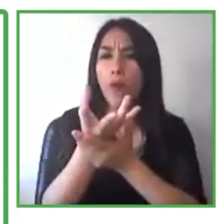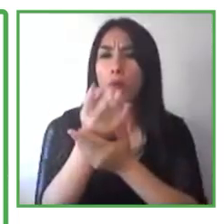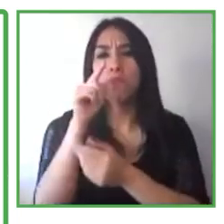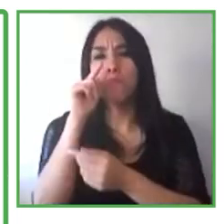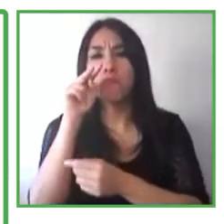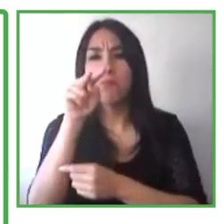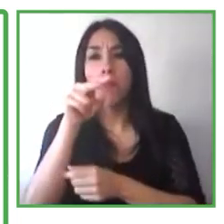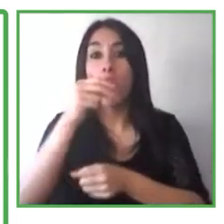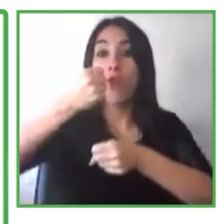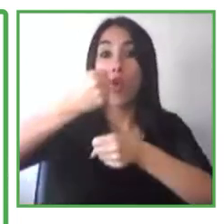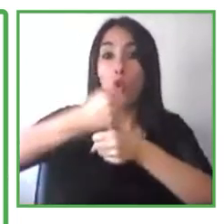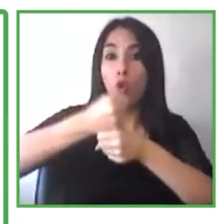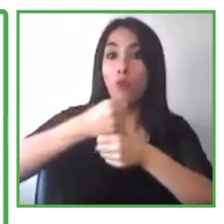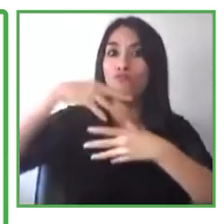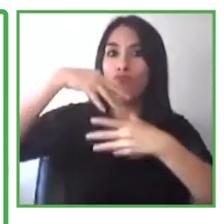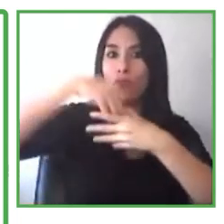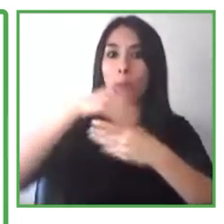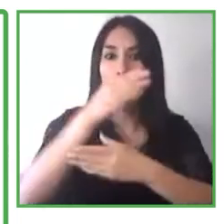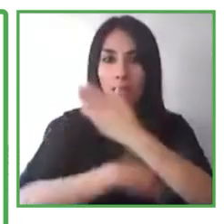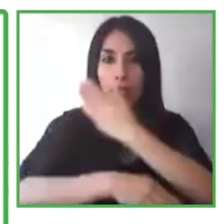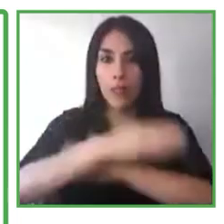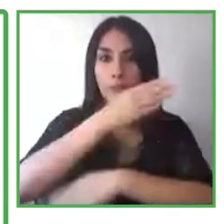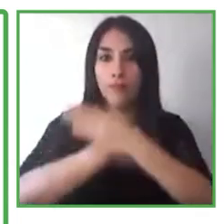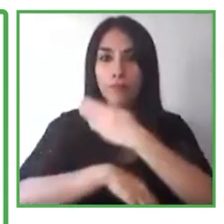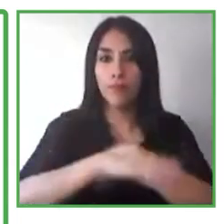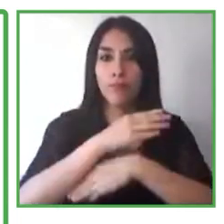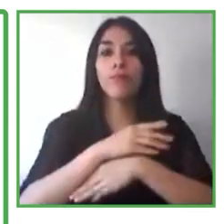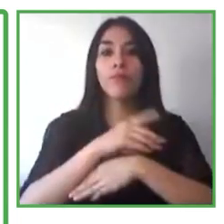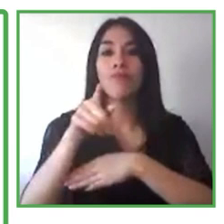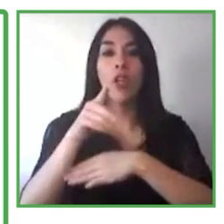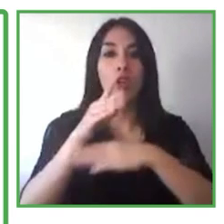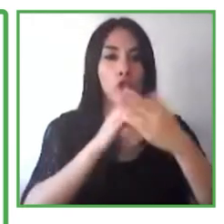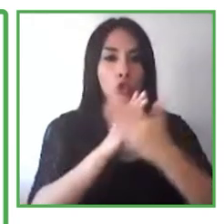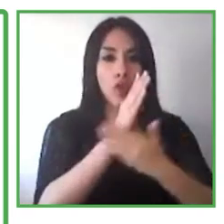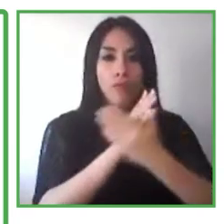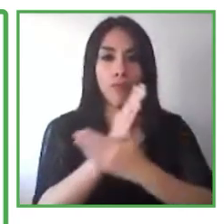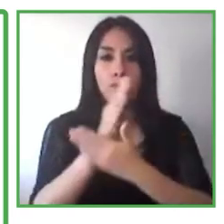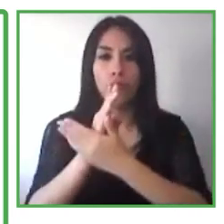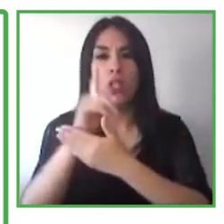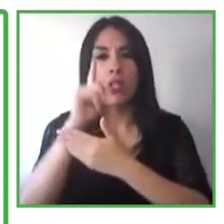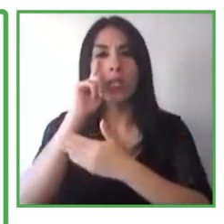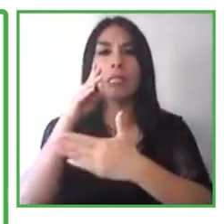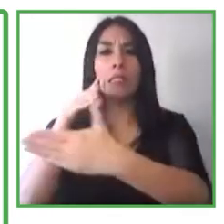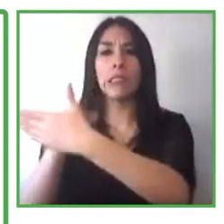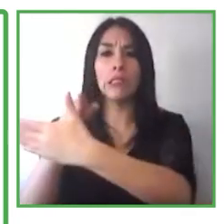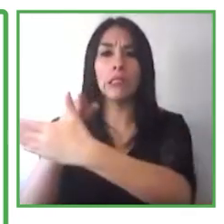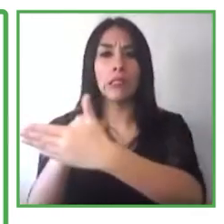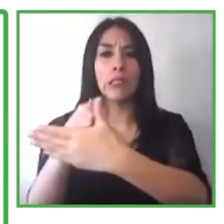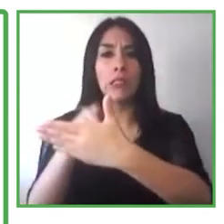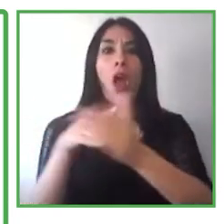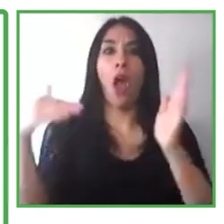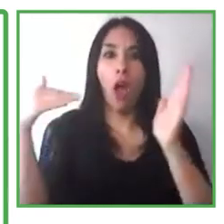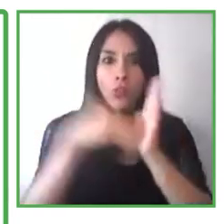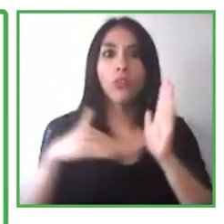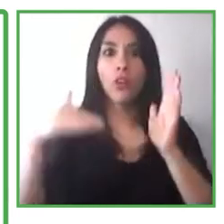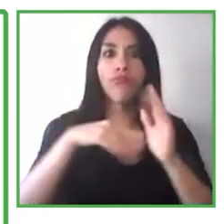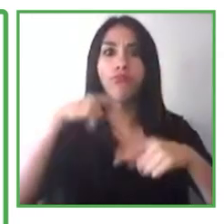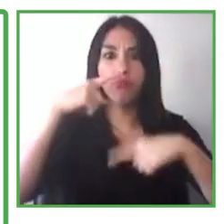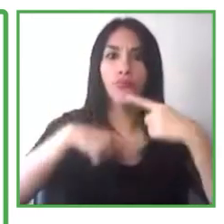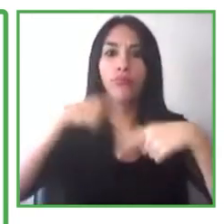a hablar, que les voy a presentar después. Pero acá hay algunas diapositivas que yo veo que son las barreras para el empleo y que es que vamos a hacer al respecto.